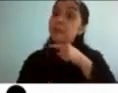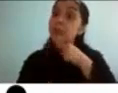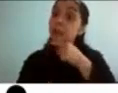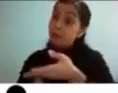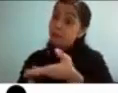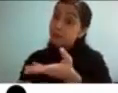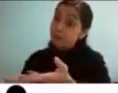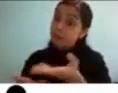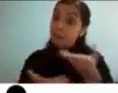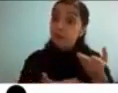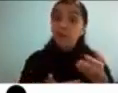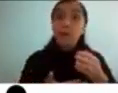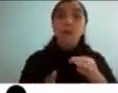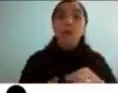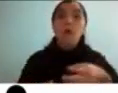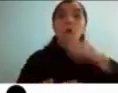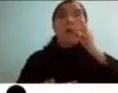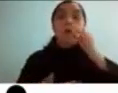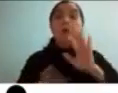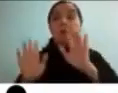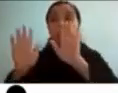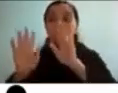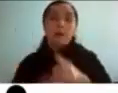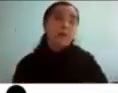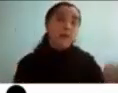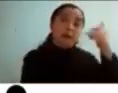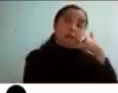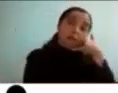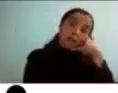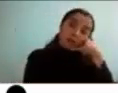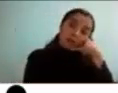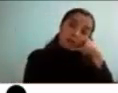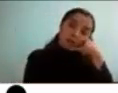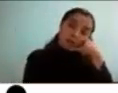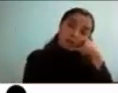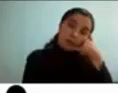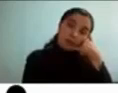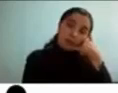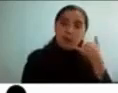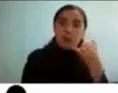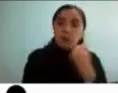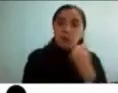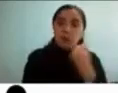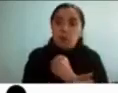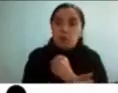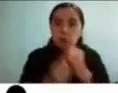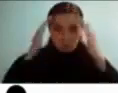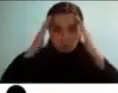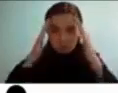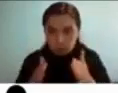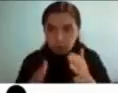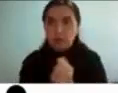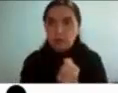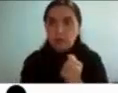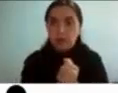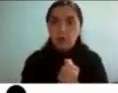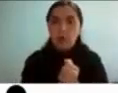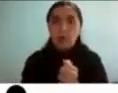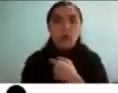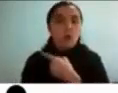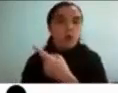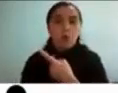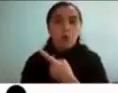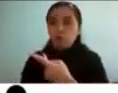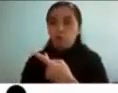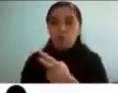del café y después se ponían por teléfono etcétera y era como mayor dificultad para focalizarse igual ninguno de los dos está diagnosticado